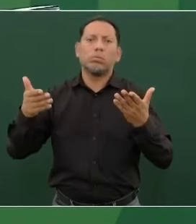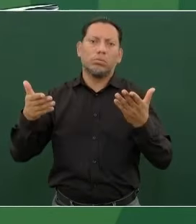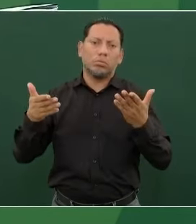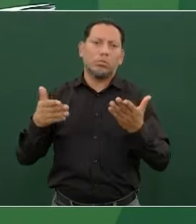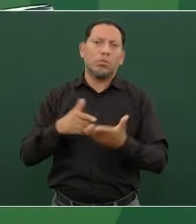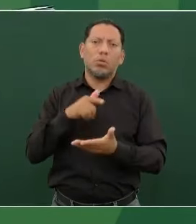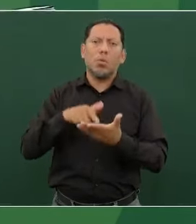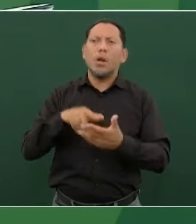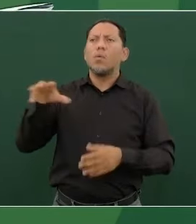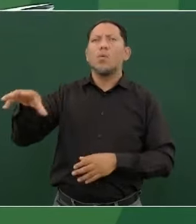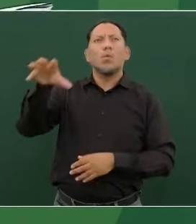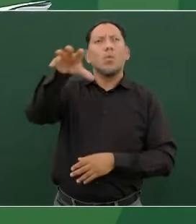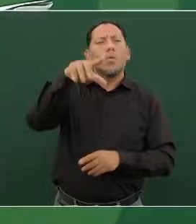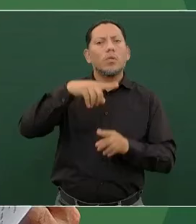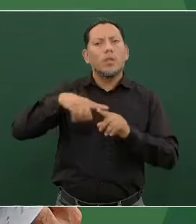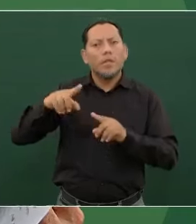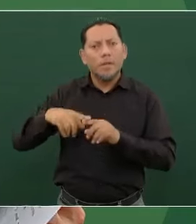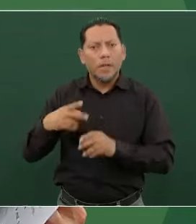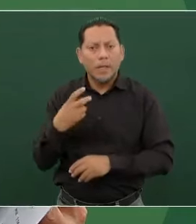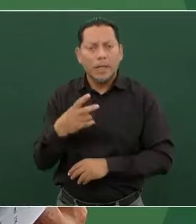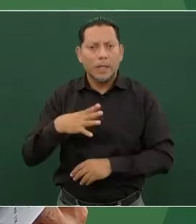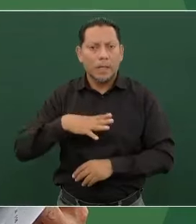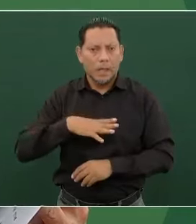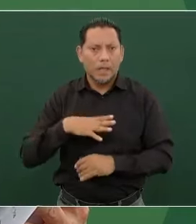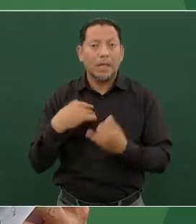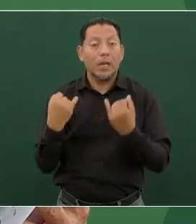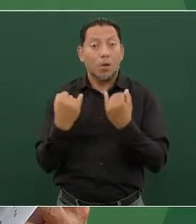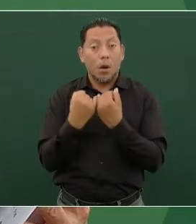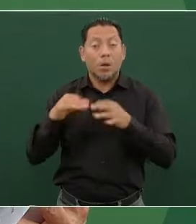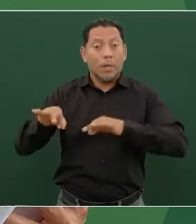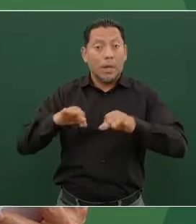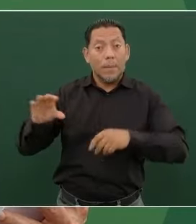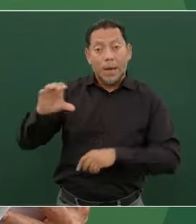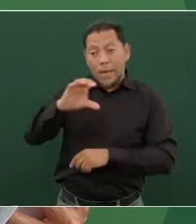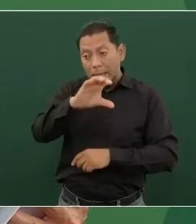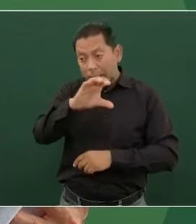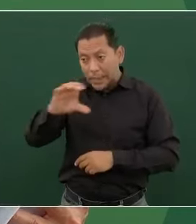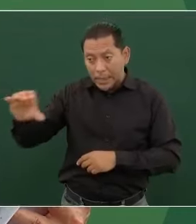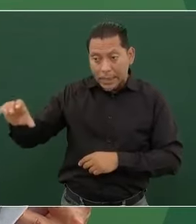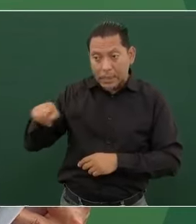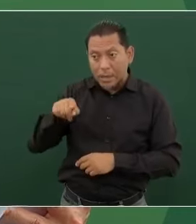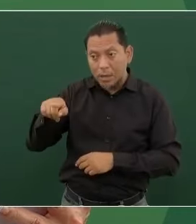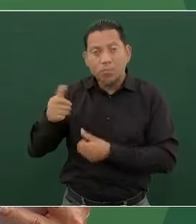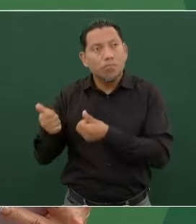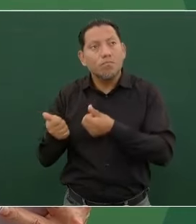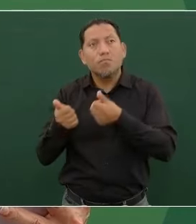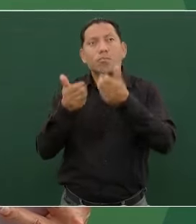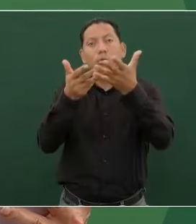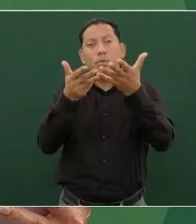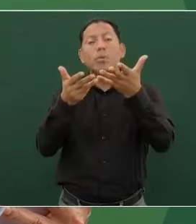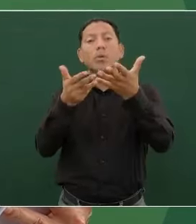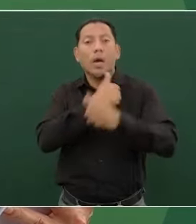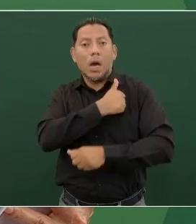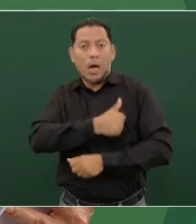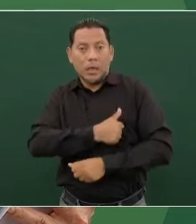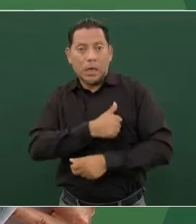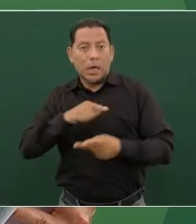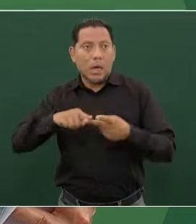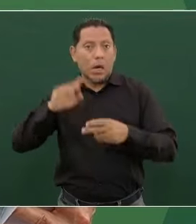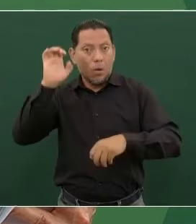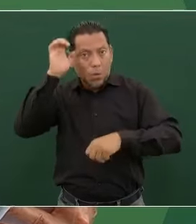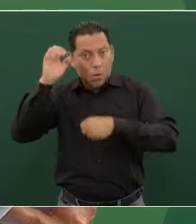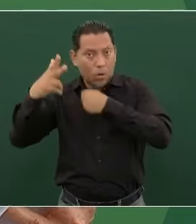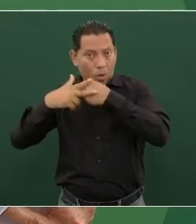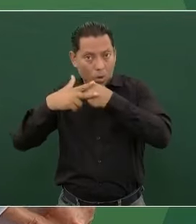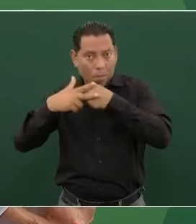mesa de los consumidores. Los fruticultores de esta región del Soconusco exportan sus productos a Canadá y a Europa